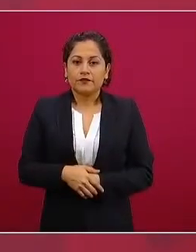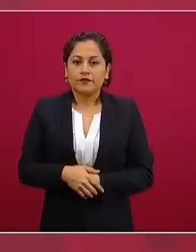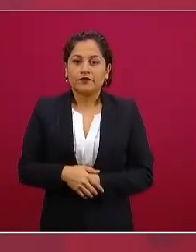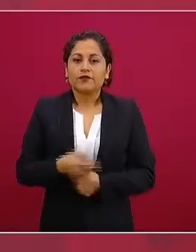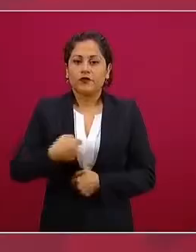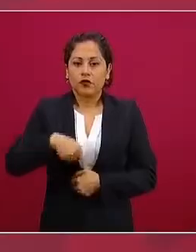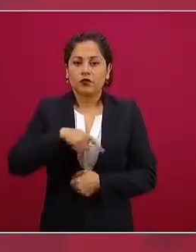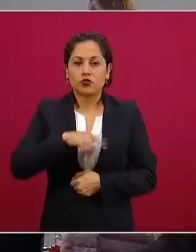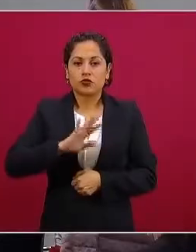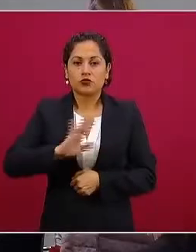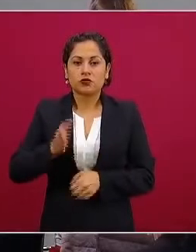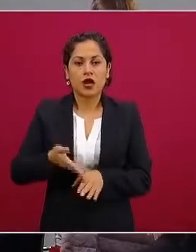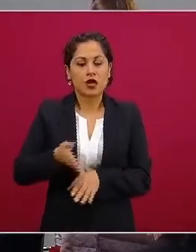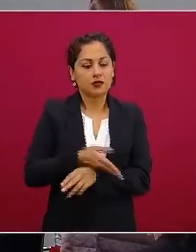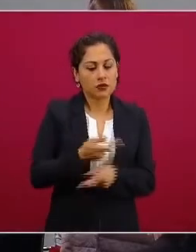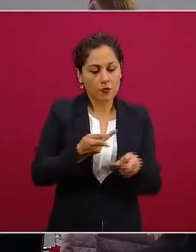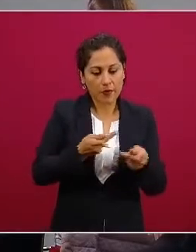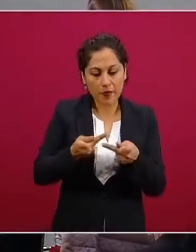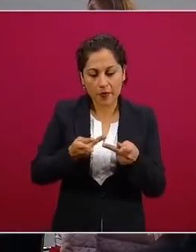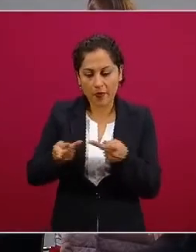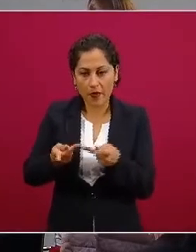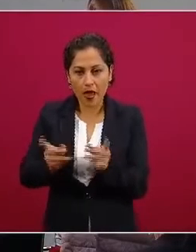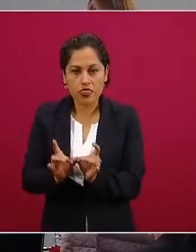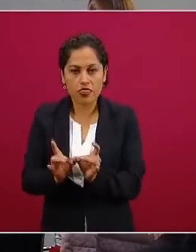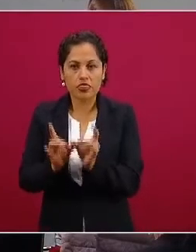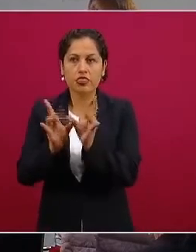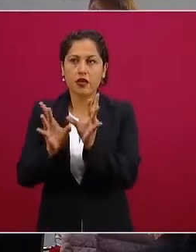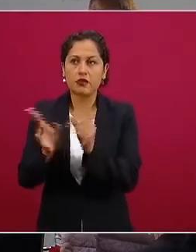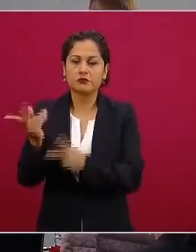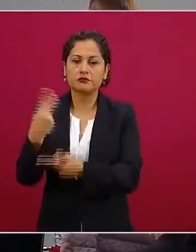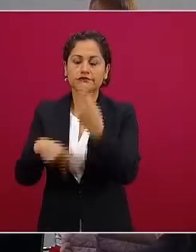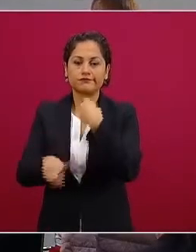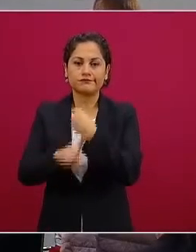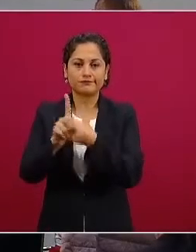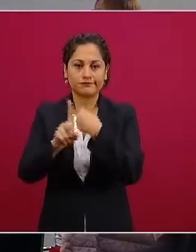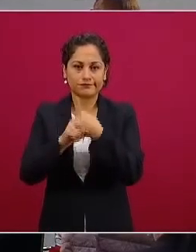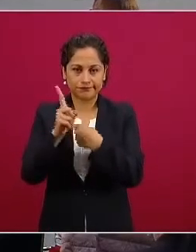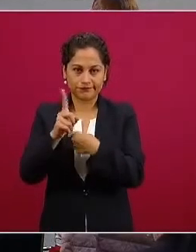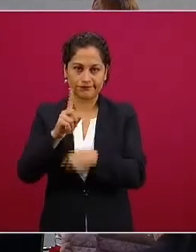este plan de toda esta reforma